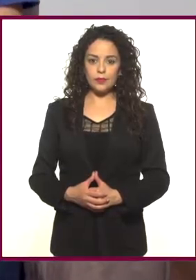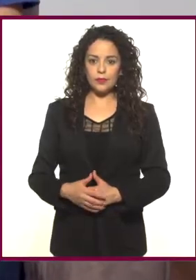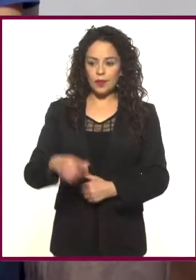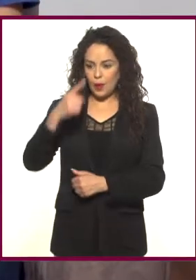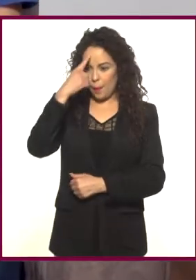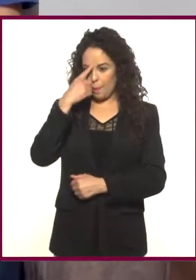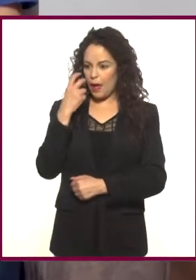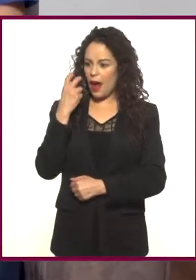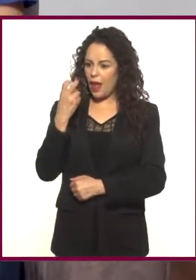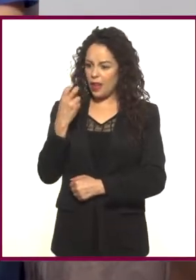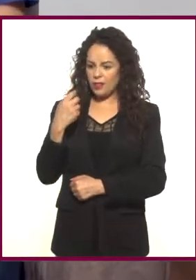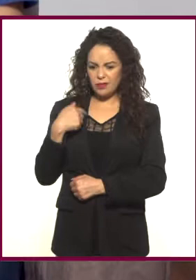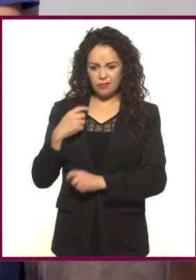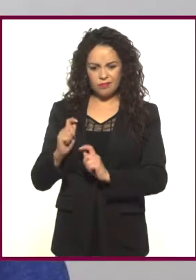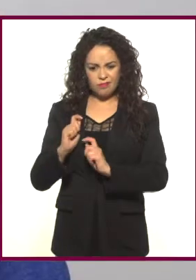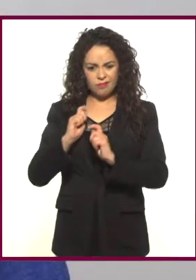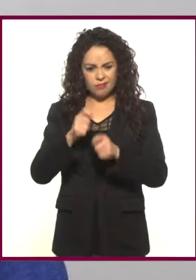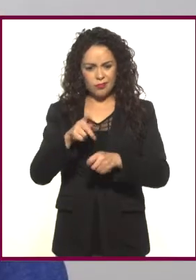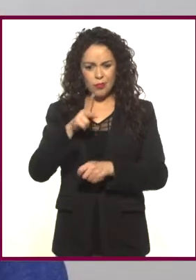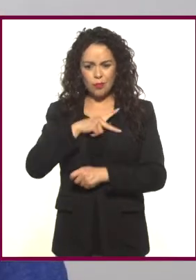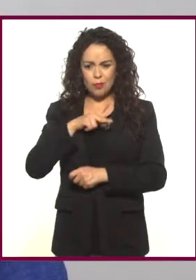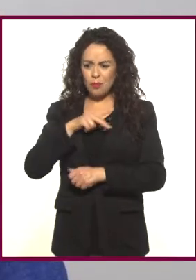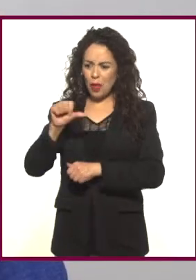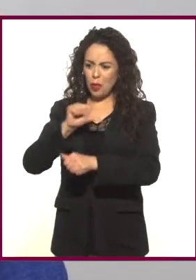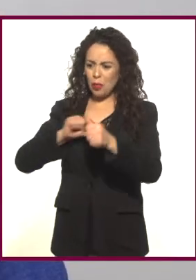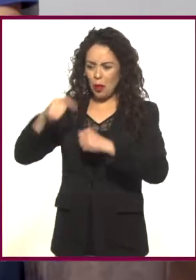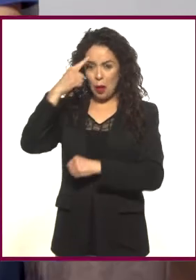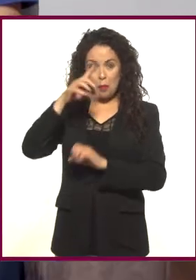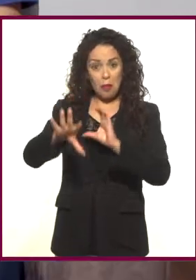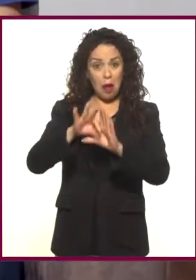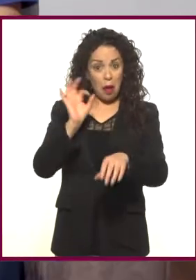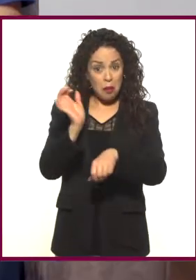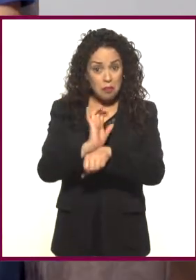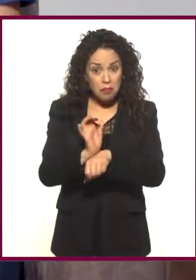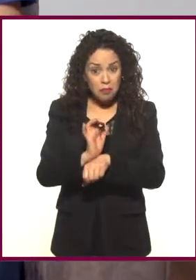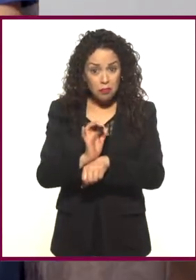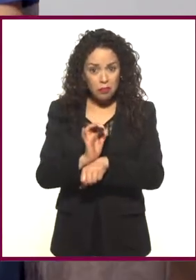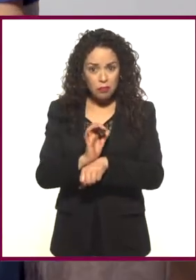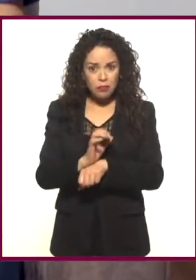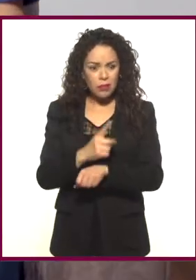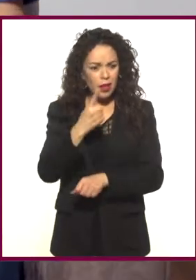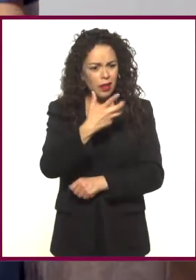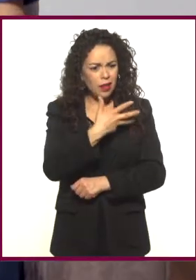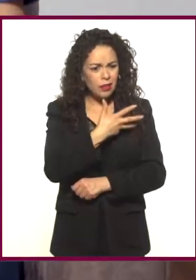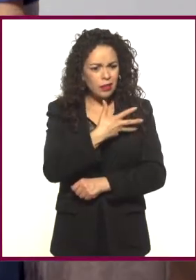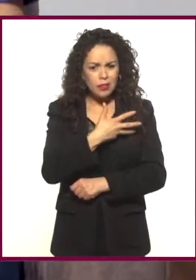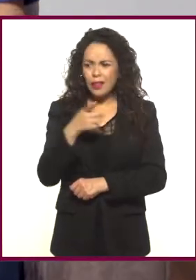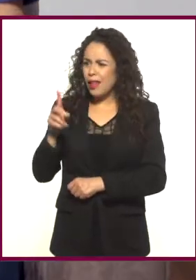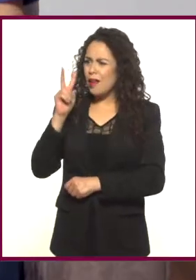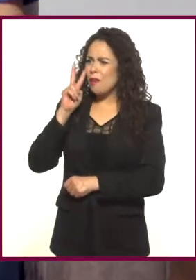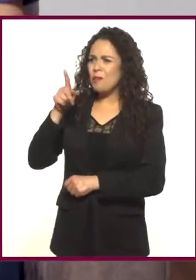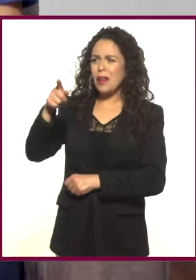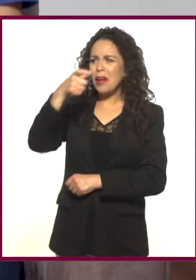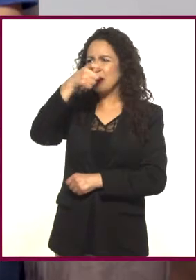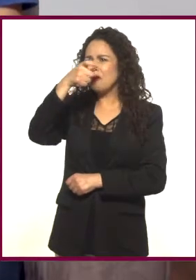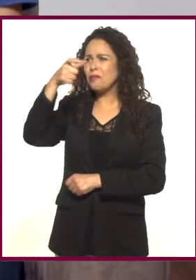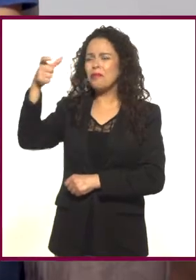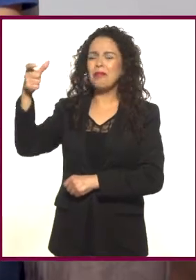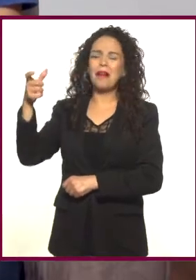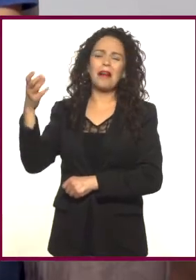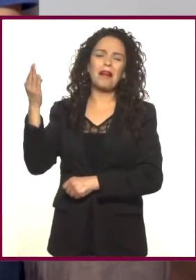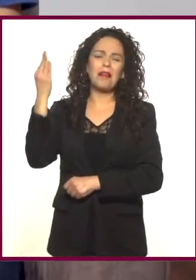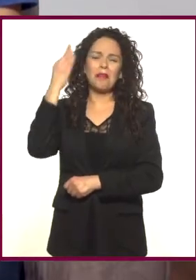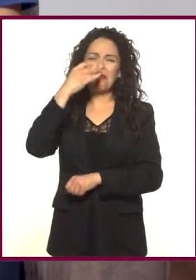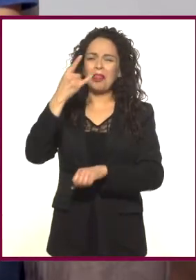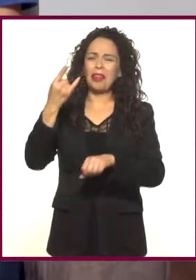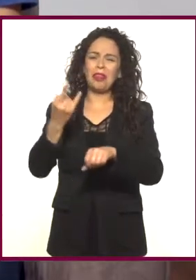¿Y para esto se di mi turno de escoger peli? ¿Qué tiene? Luego, luego se ve que esa nave es súper chafa. Te